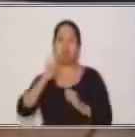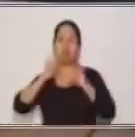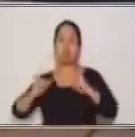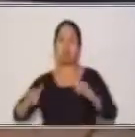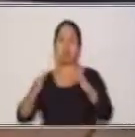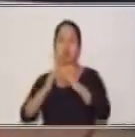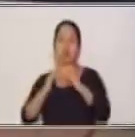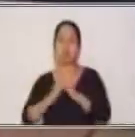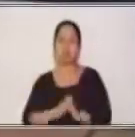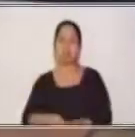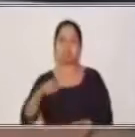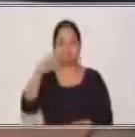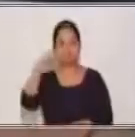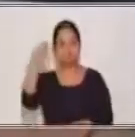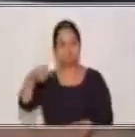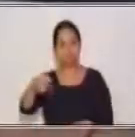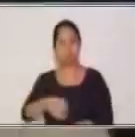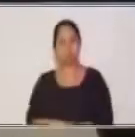quédate en casa. Hasta pronto.